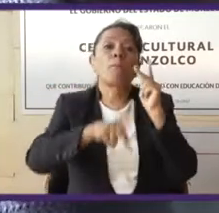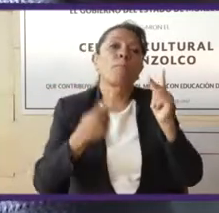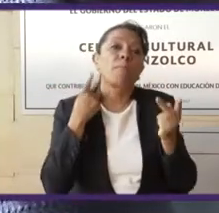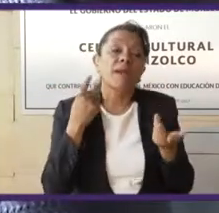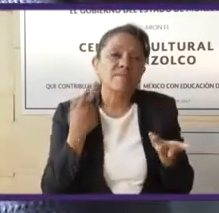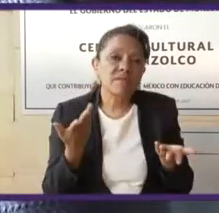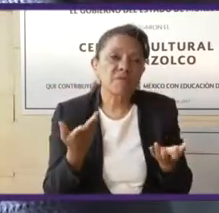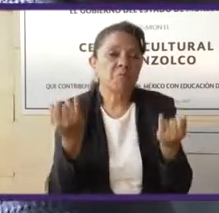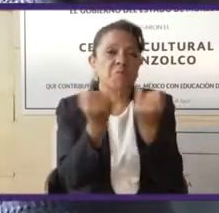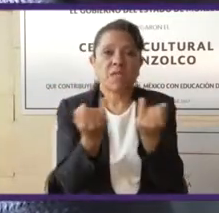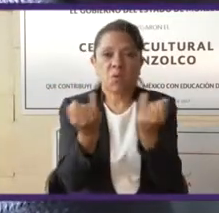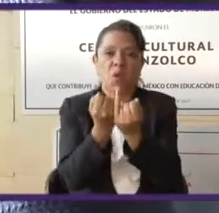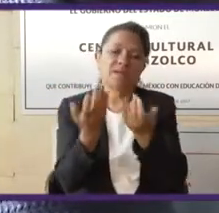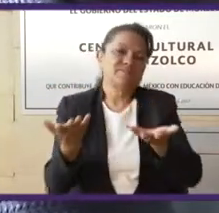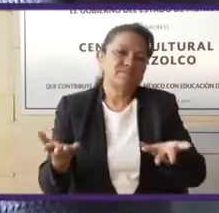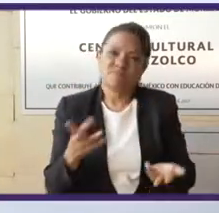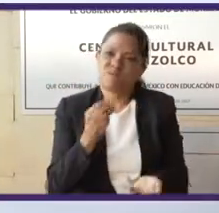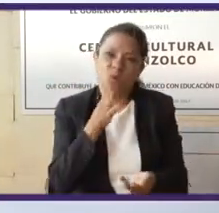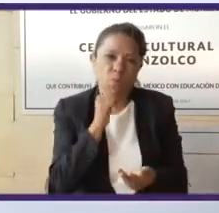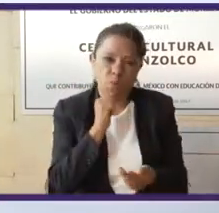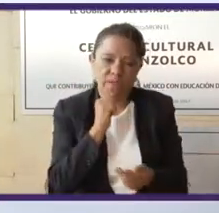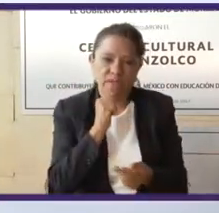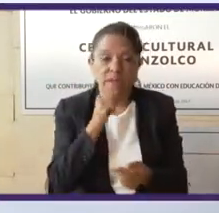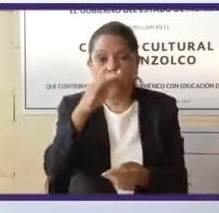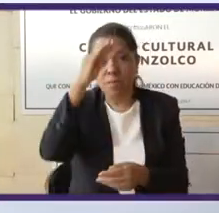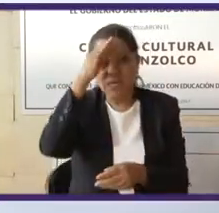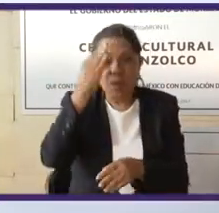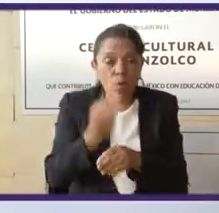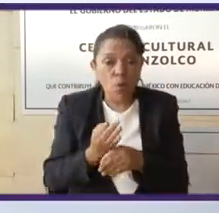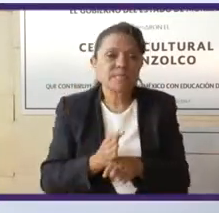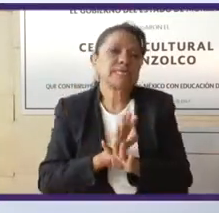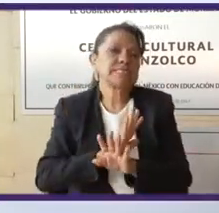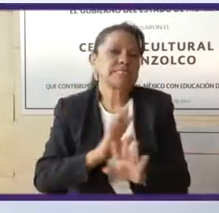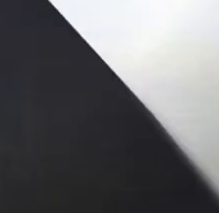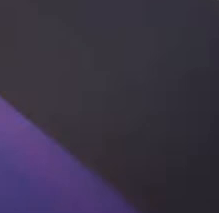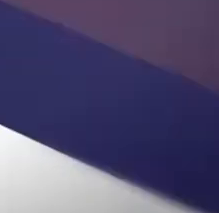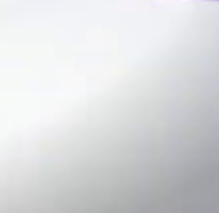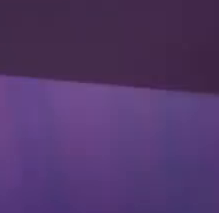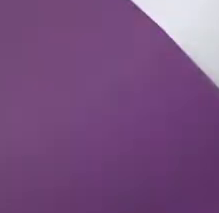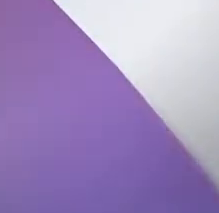nosotros pensamos que ya llegó el tiempo de hacer algo diferente.